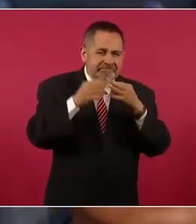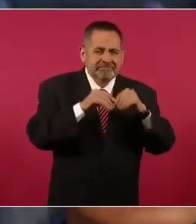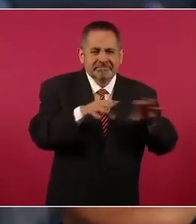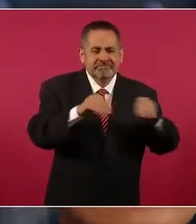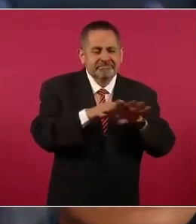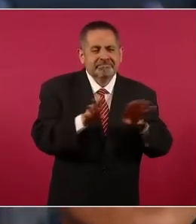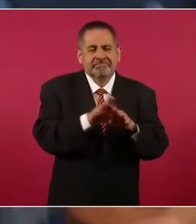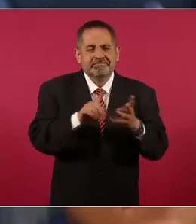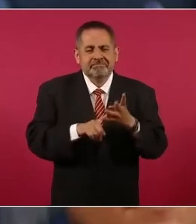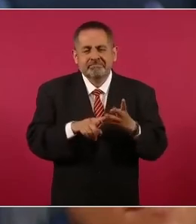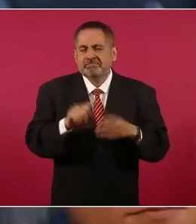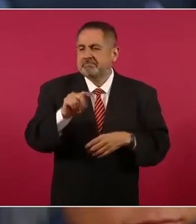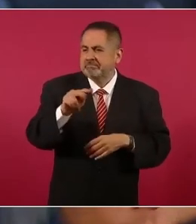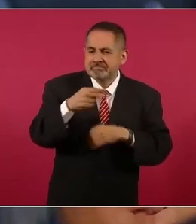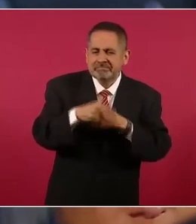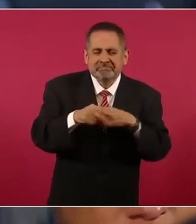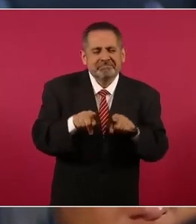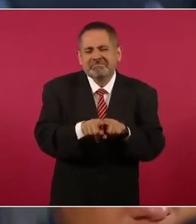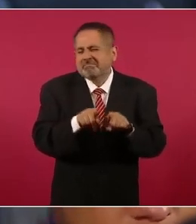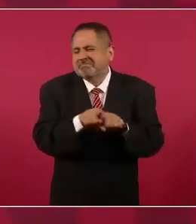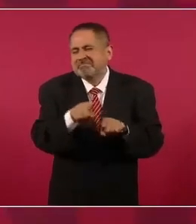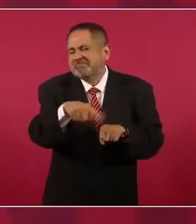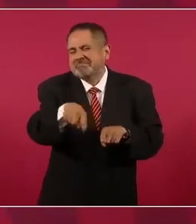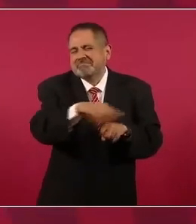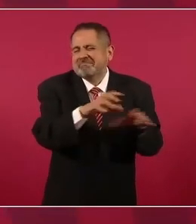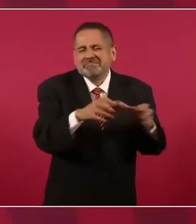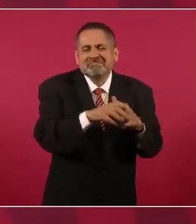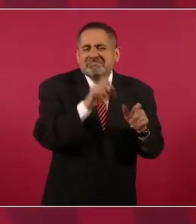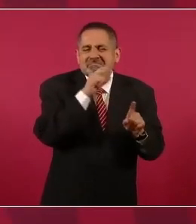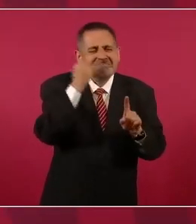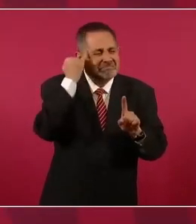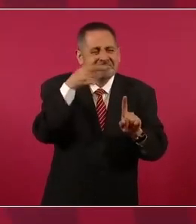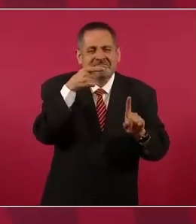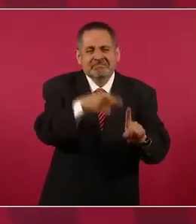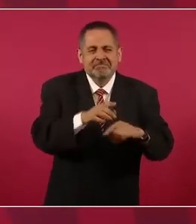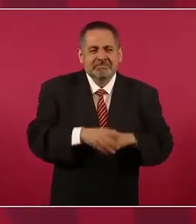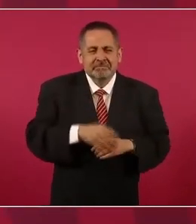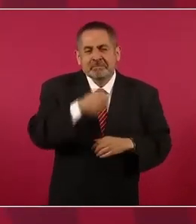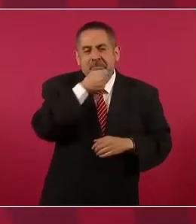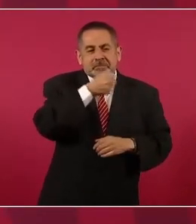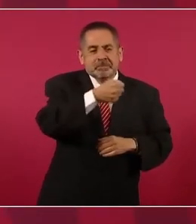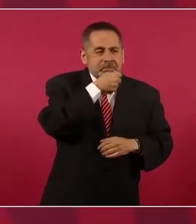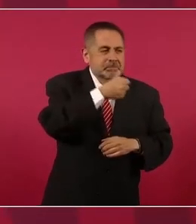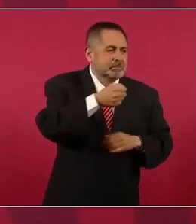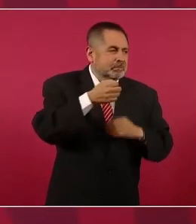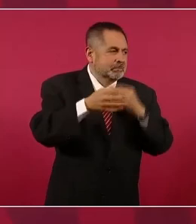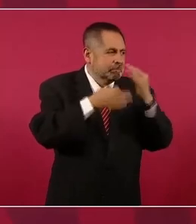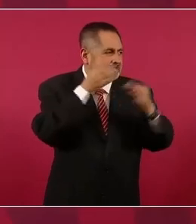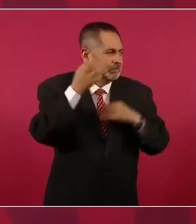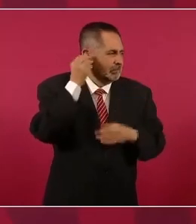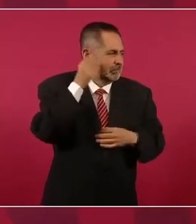de televisión, conductores de radio,